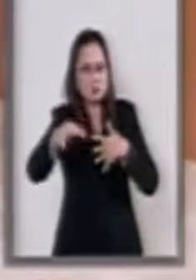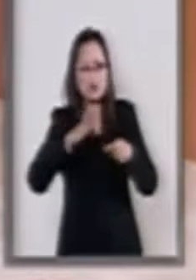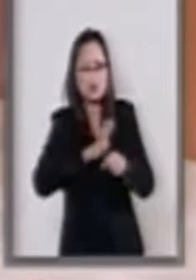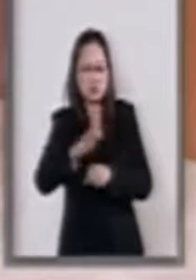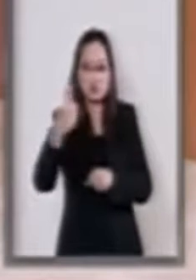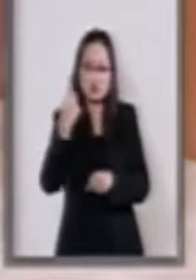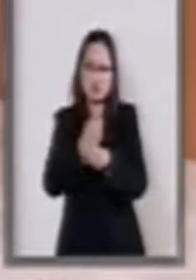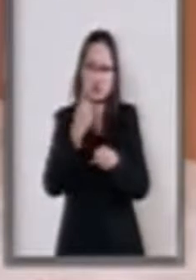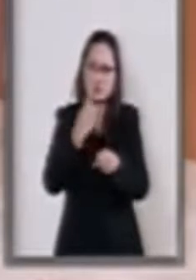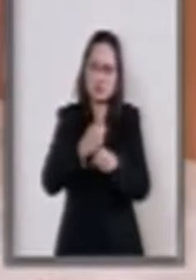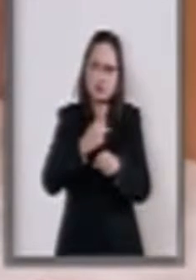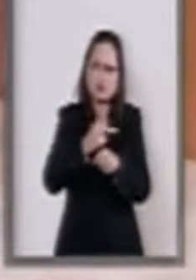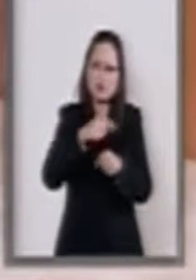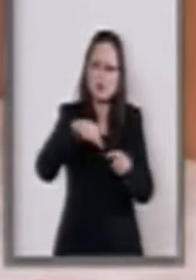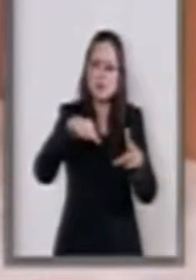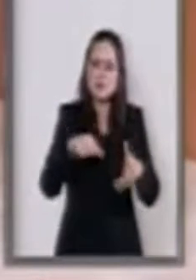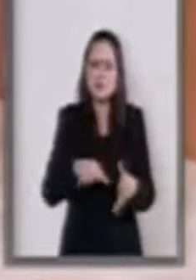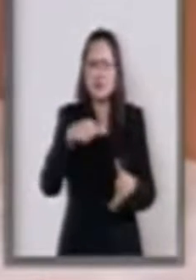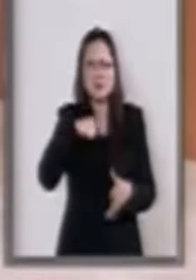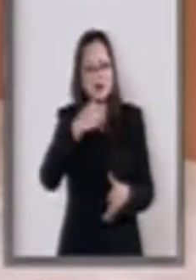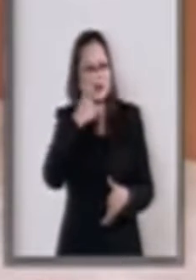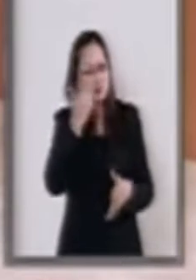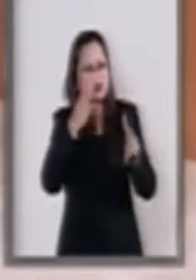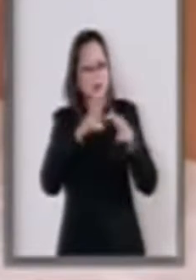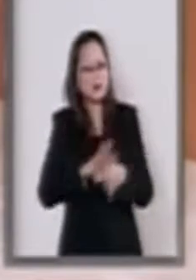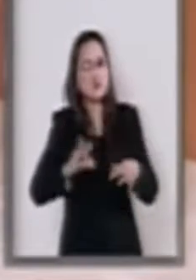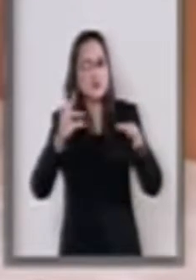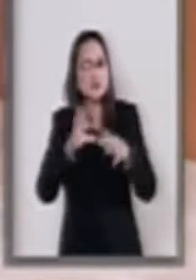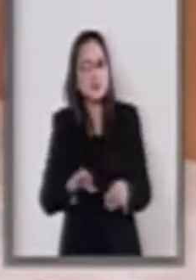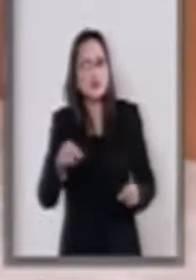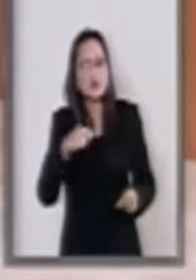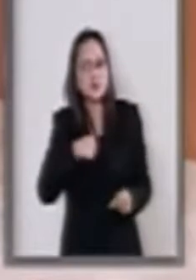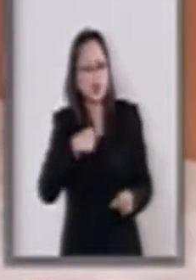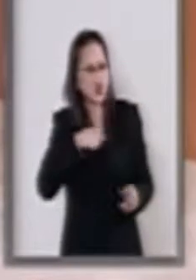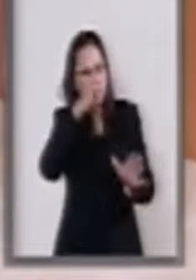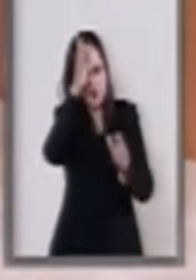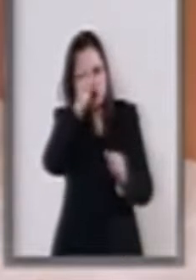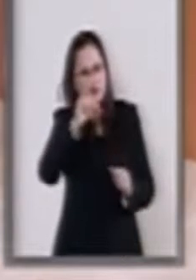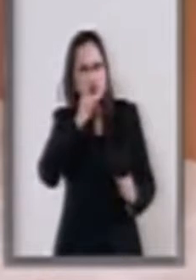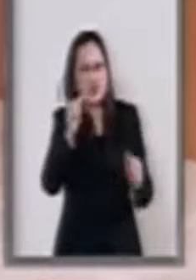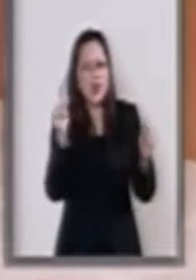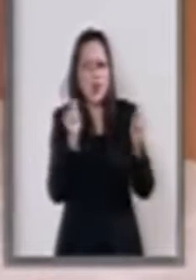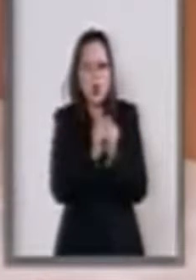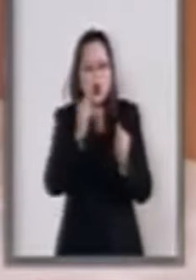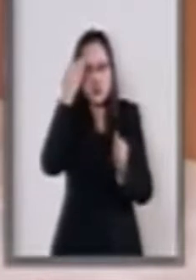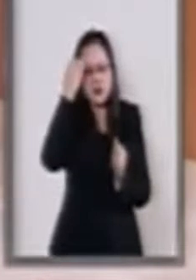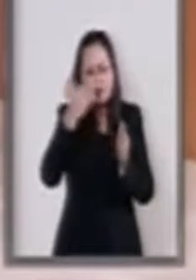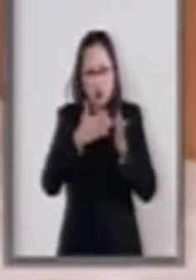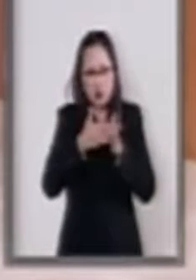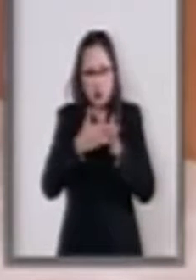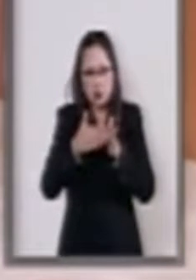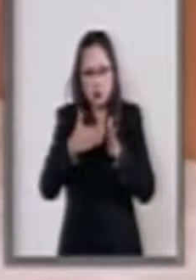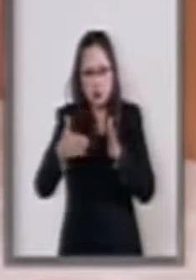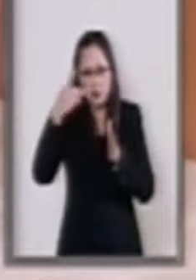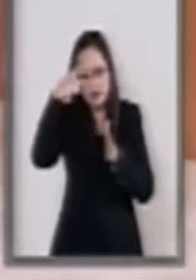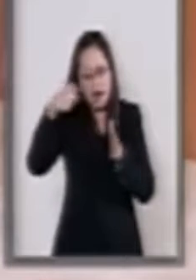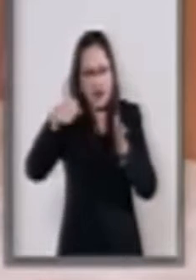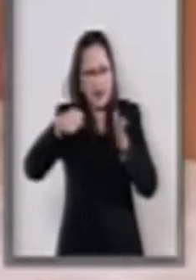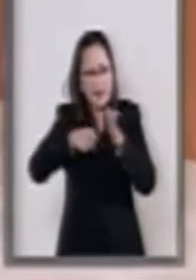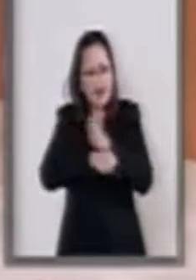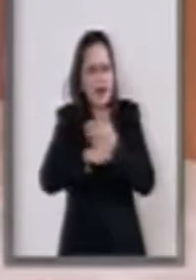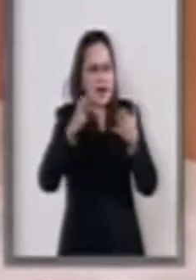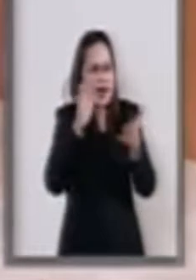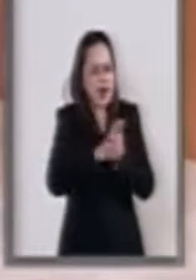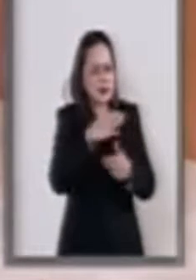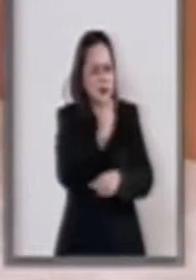en primer término, quiero mencionar que no estoy de acuerdo con la ampliación del periodo de prisión preventiva